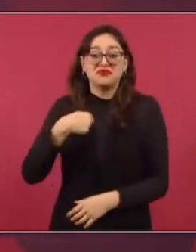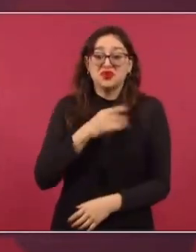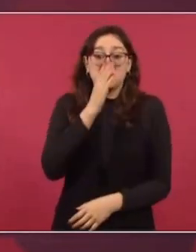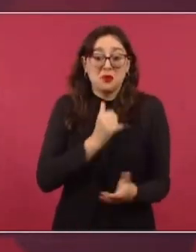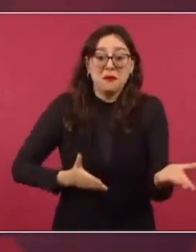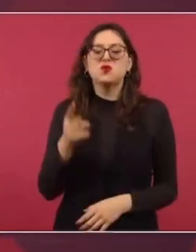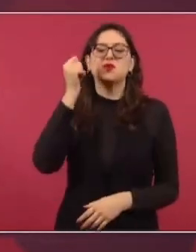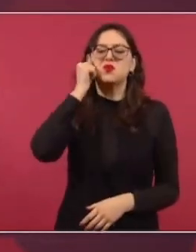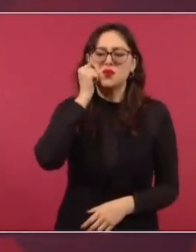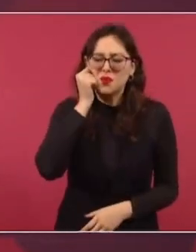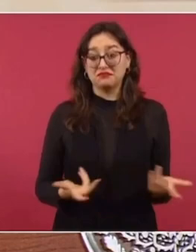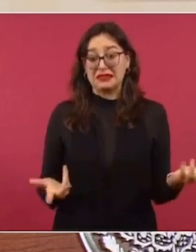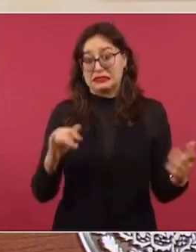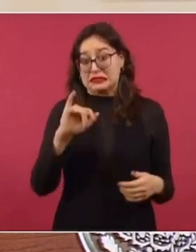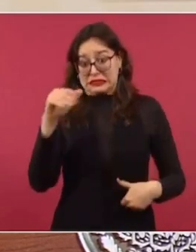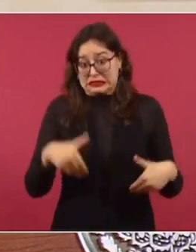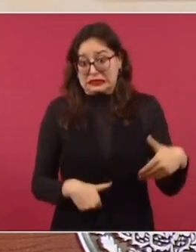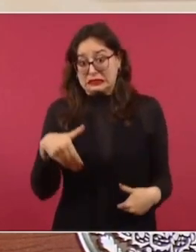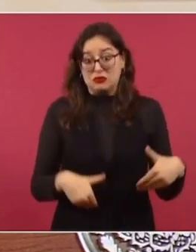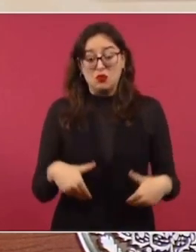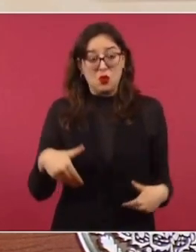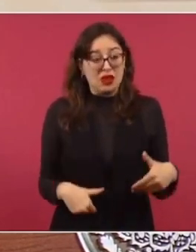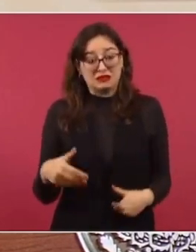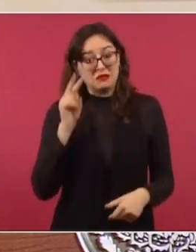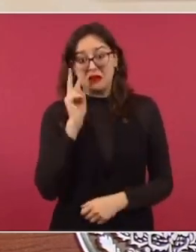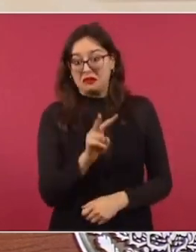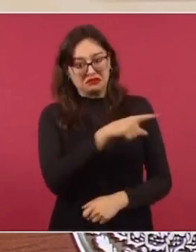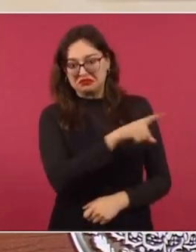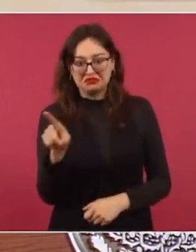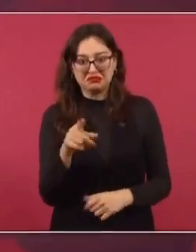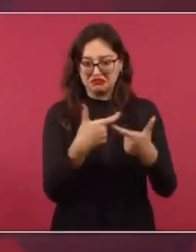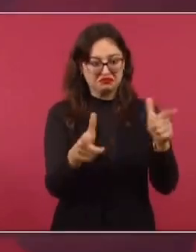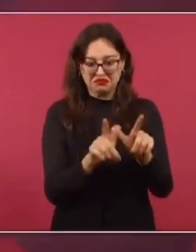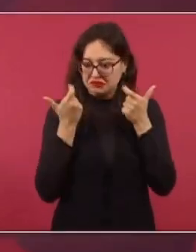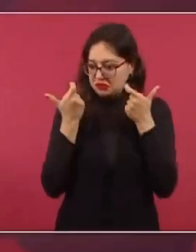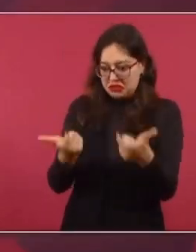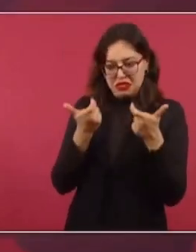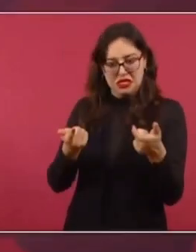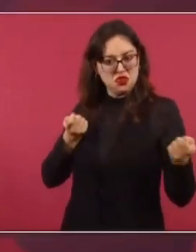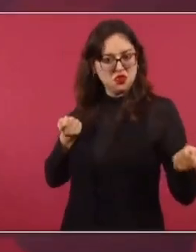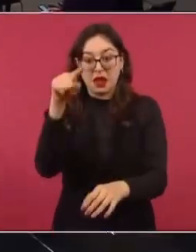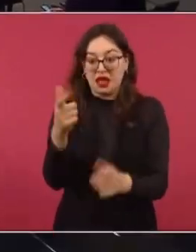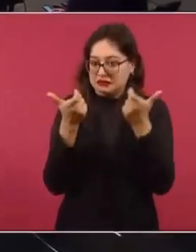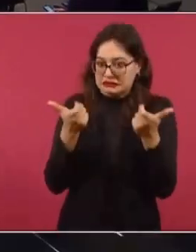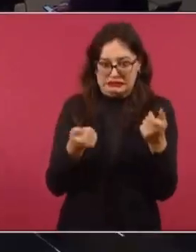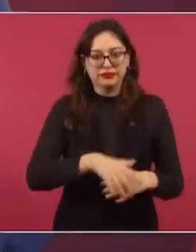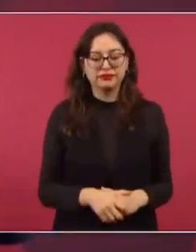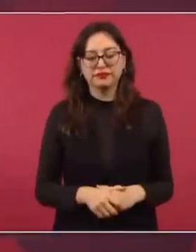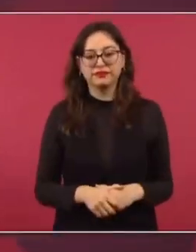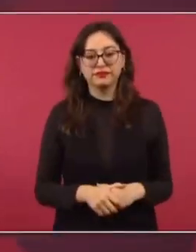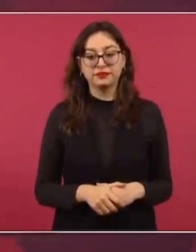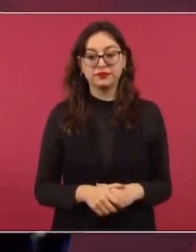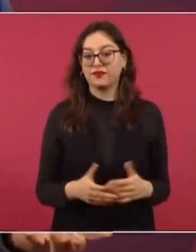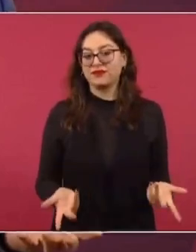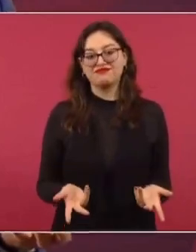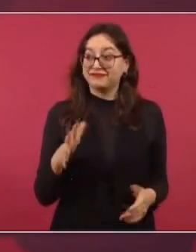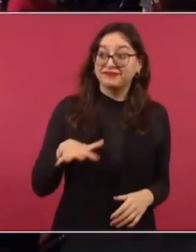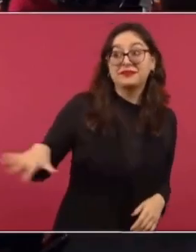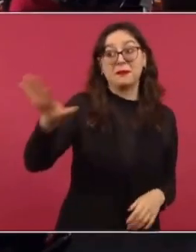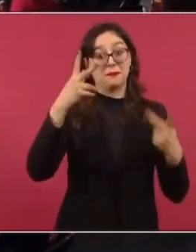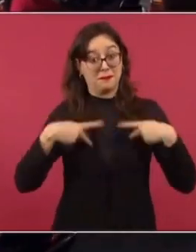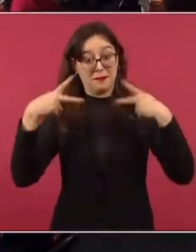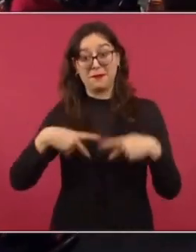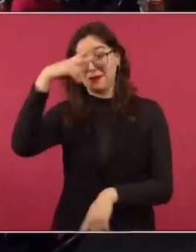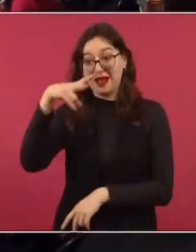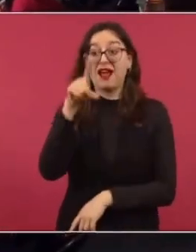intrascendente, solo molesta porque se mantiene una élite, una casta divina, que le cuesta mucho al pueblo.